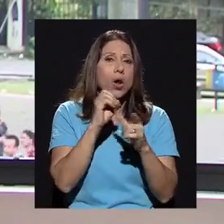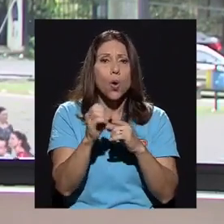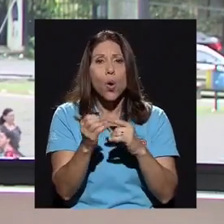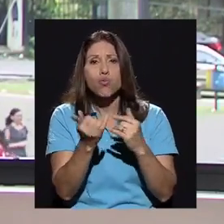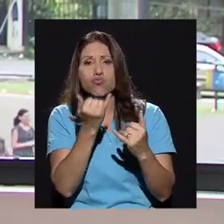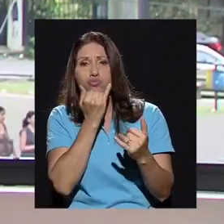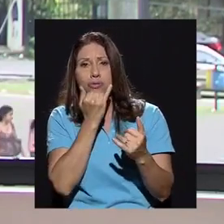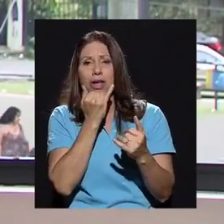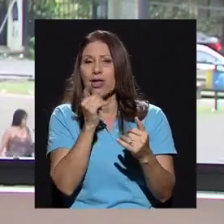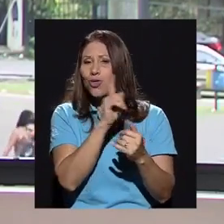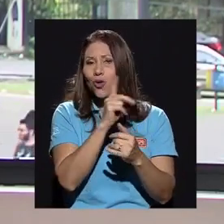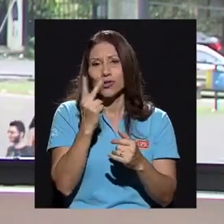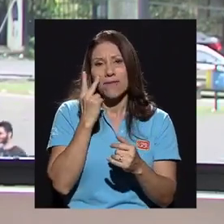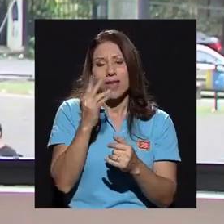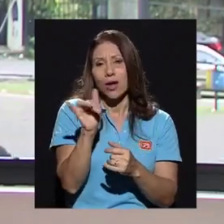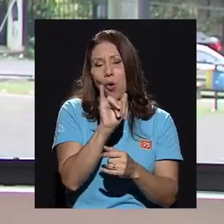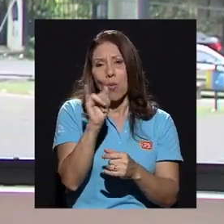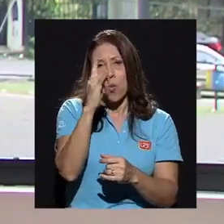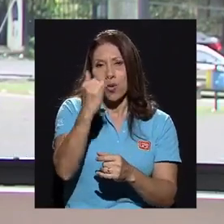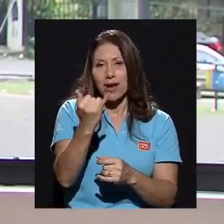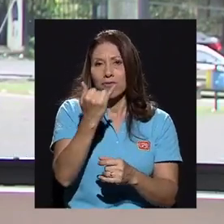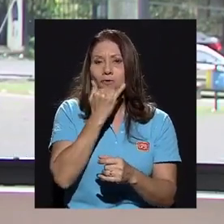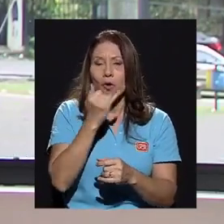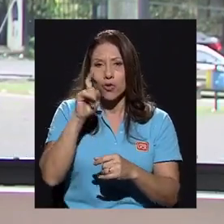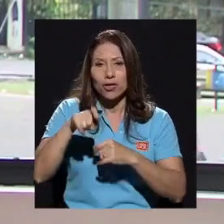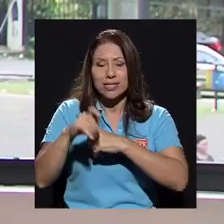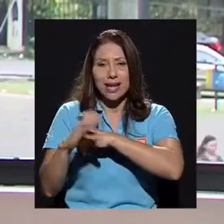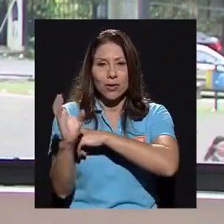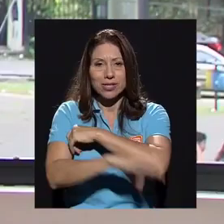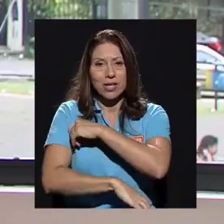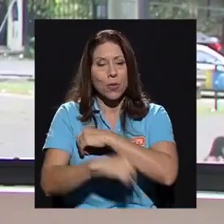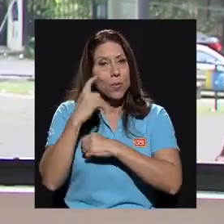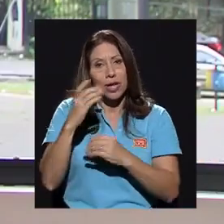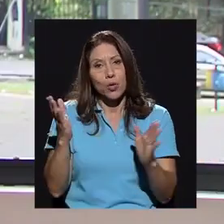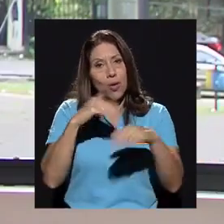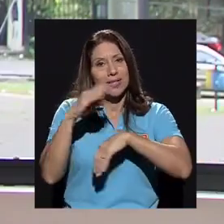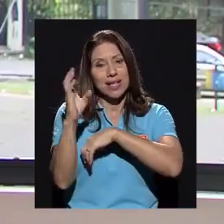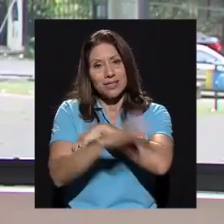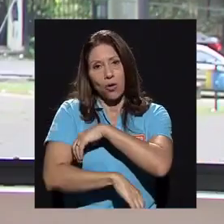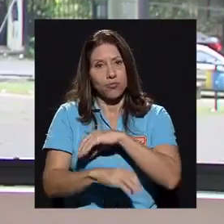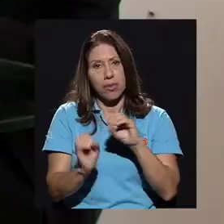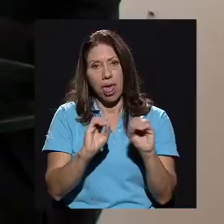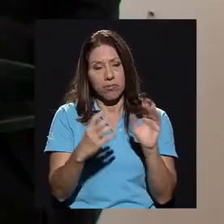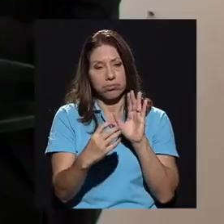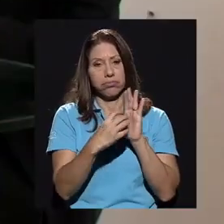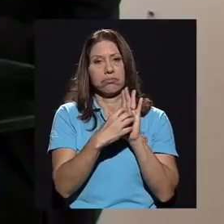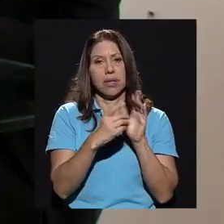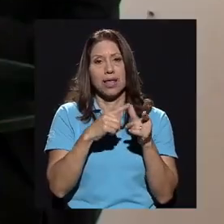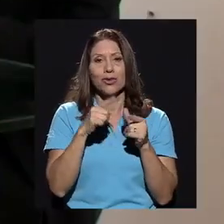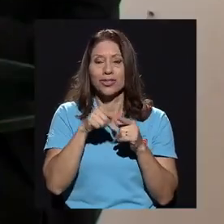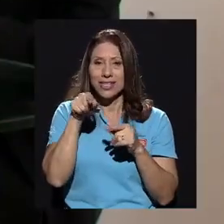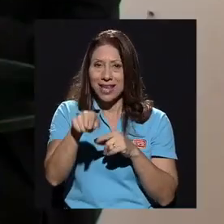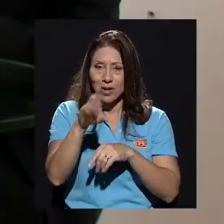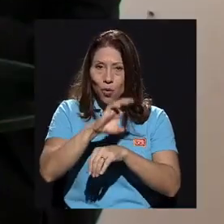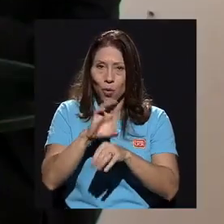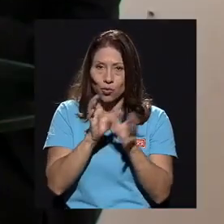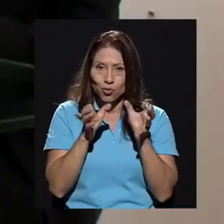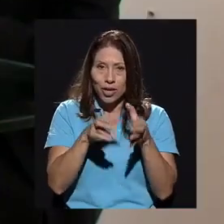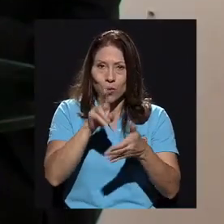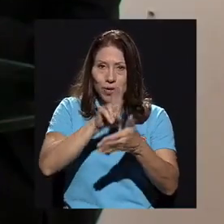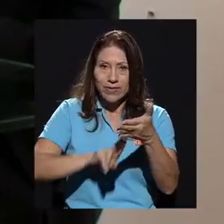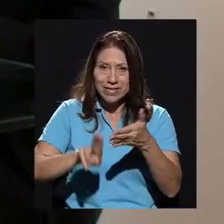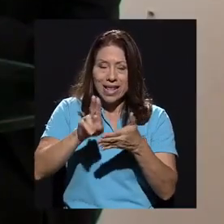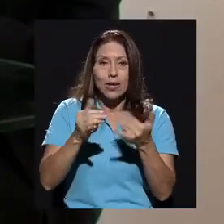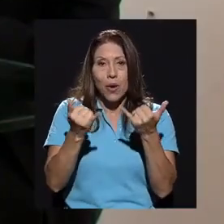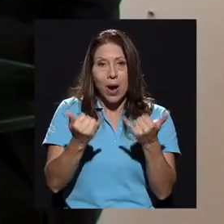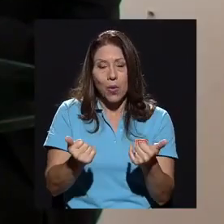se requería una sanción, porque no hay sanción expuesta. Entonces, aquí es donde el Consejo Universitario ahora,